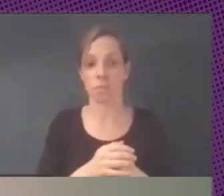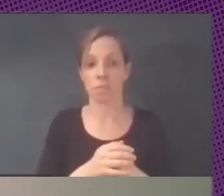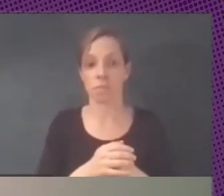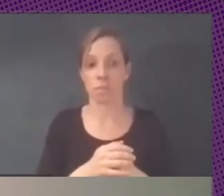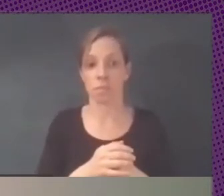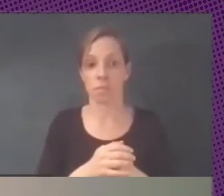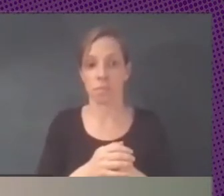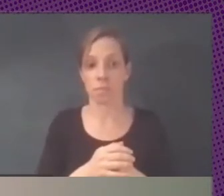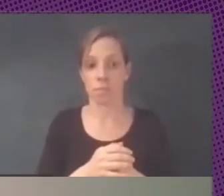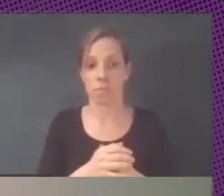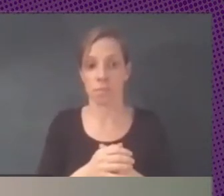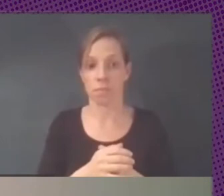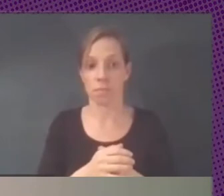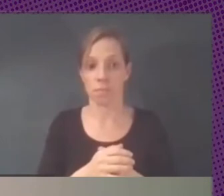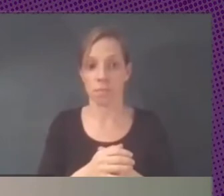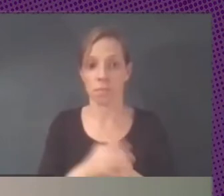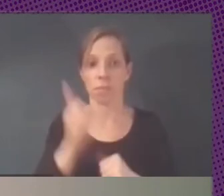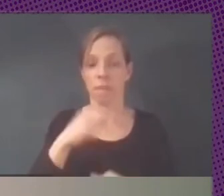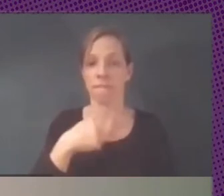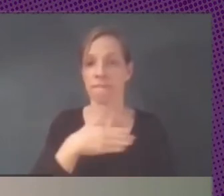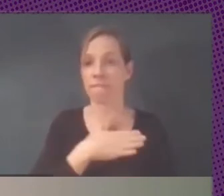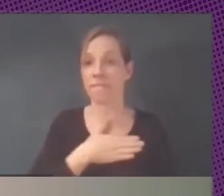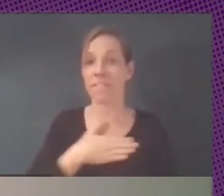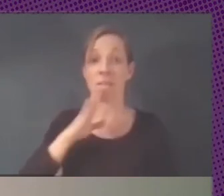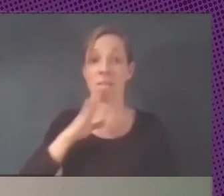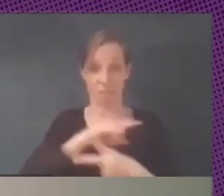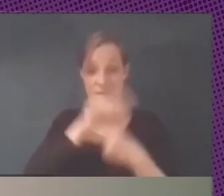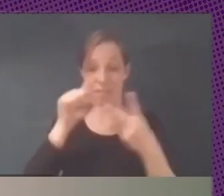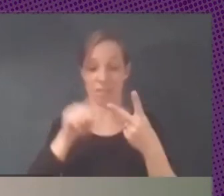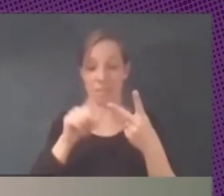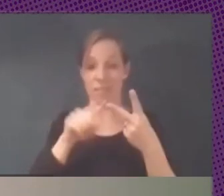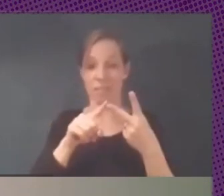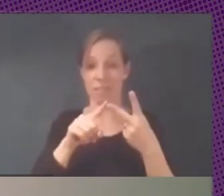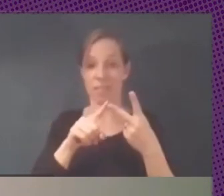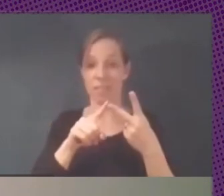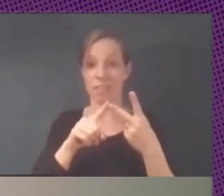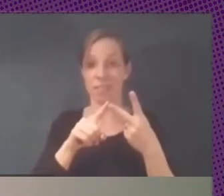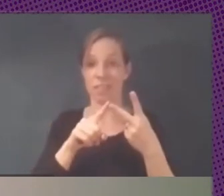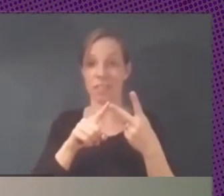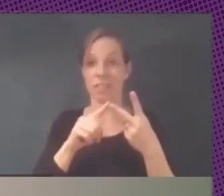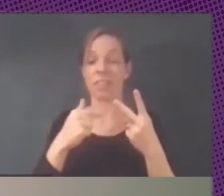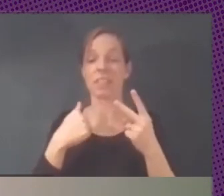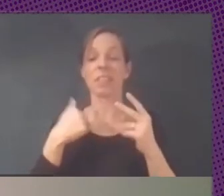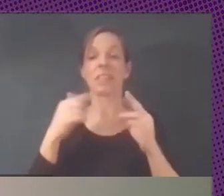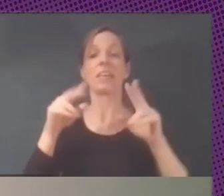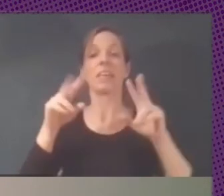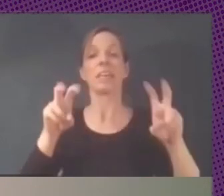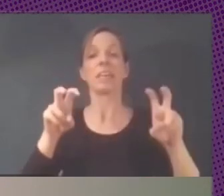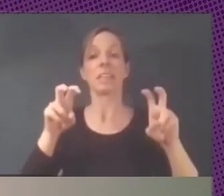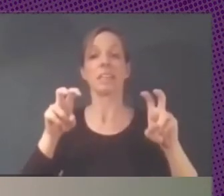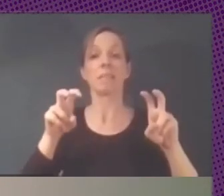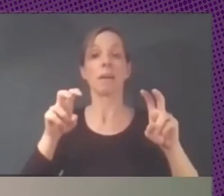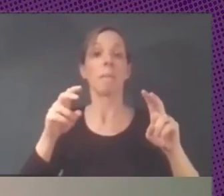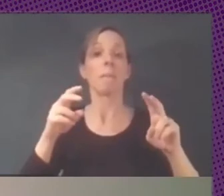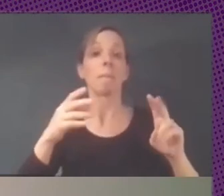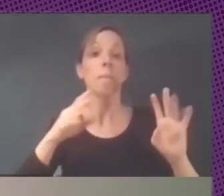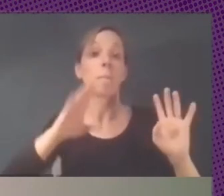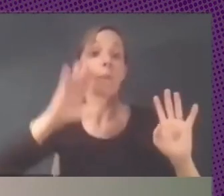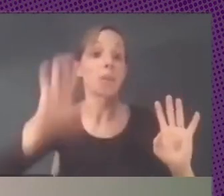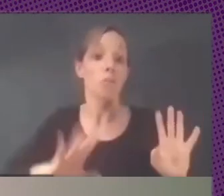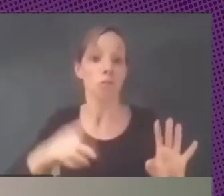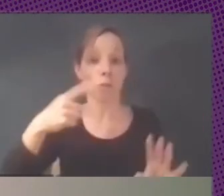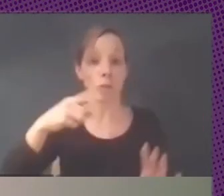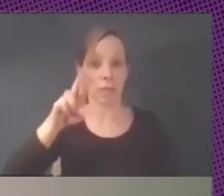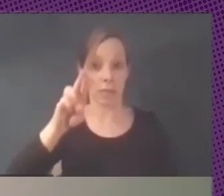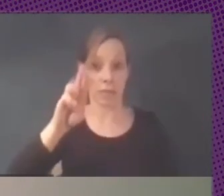el caso que quiero contarles es justamente con el que abrió la parte mía que era el tema del proyecto GRP desarrollado con el software